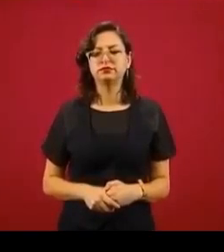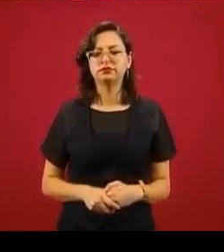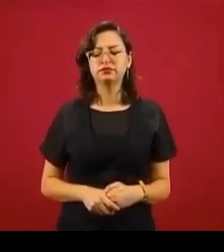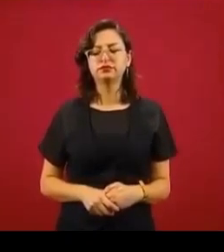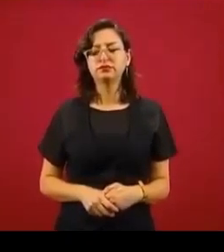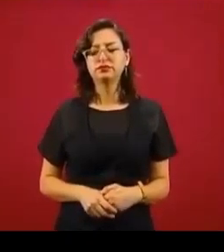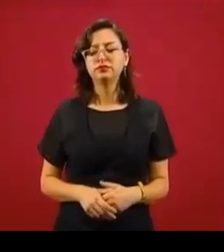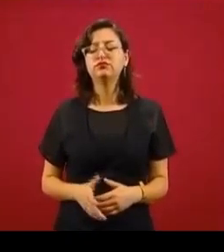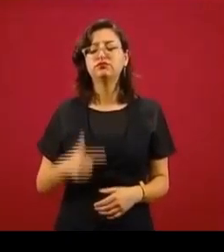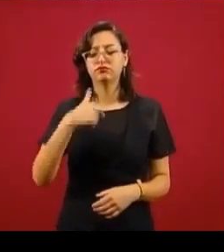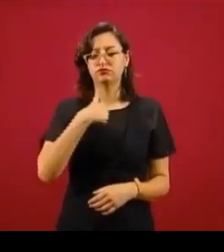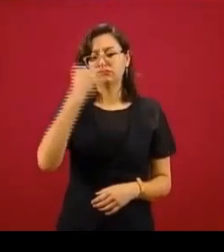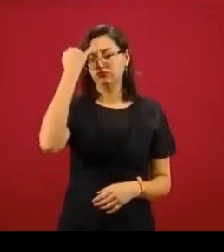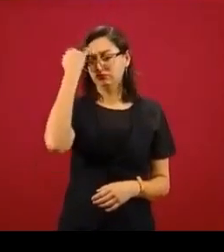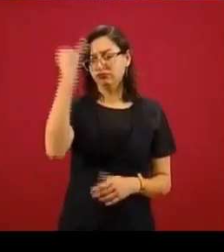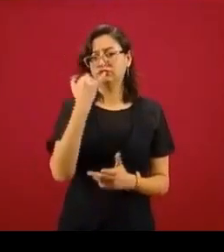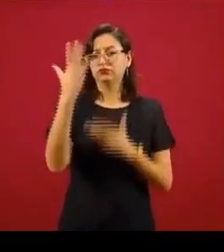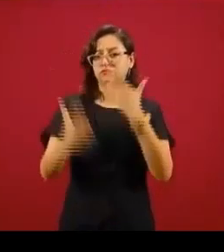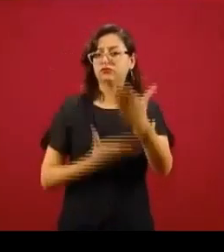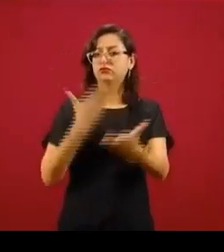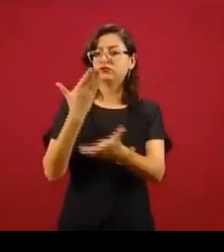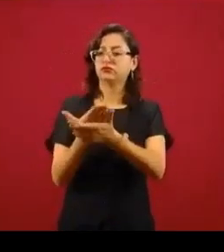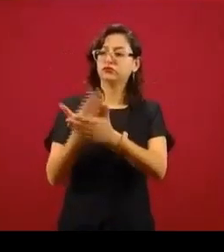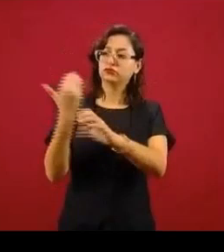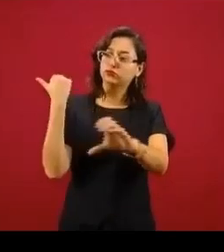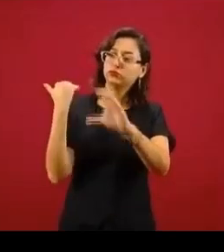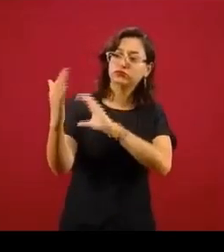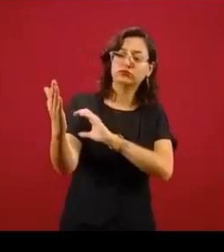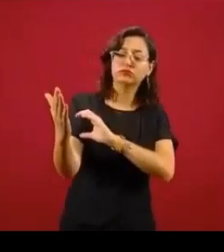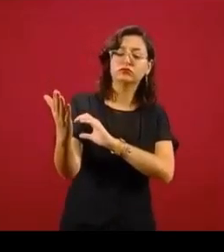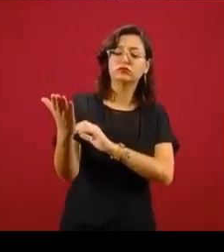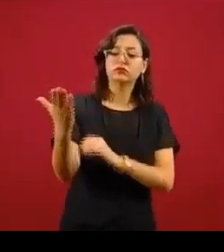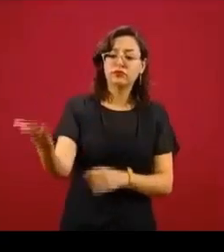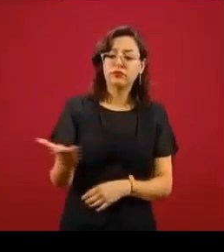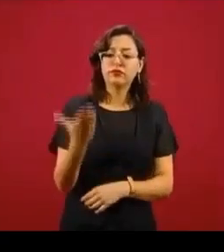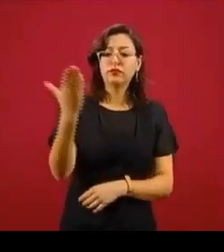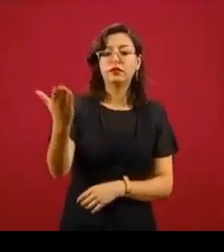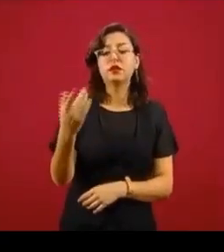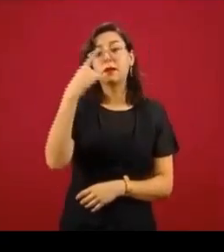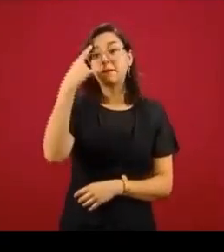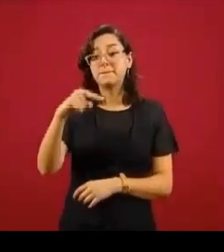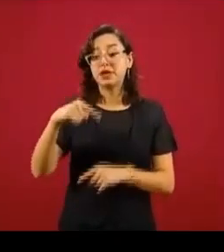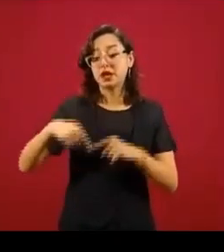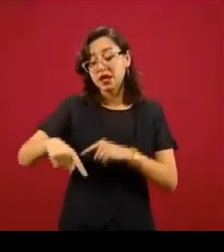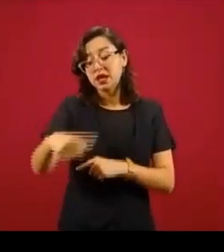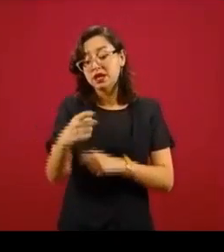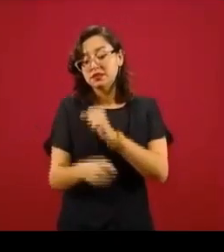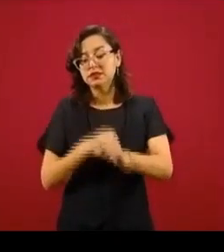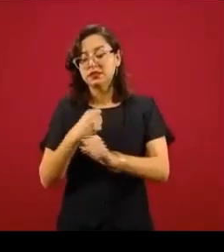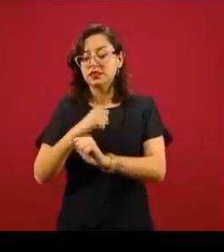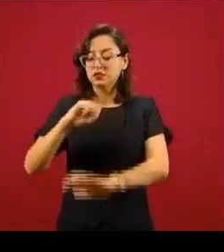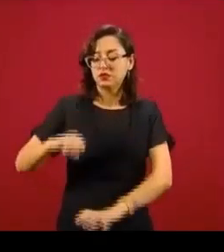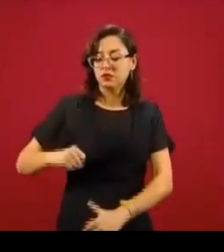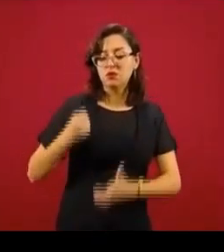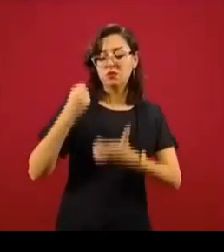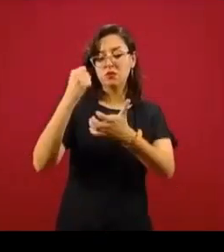para hacer ajustes al presupuesto.